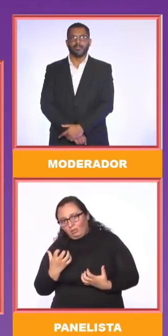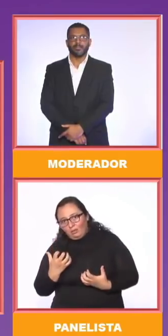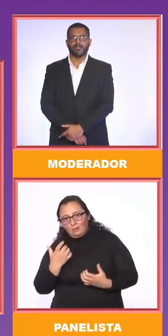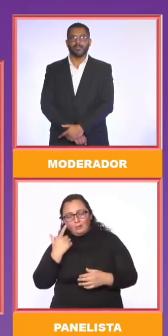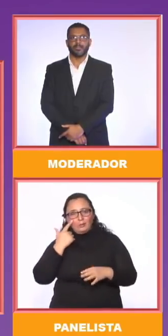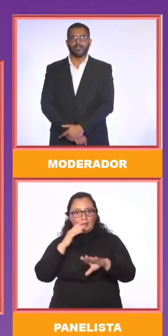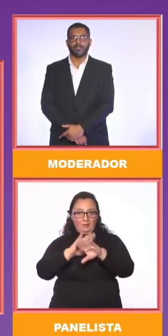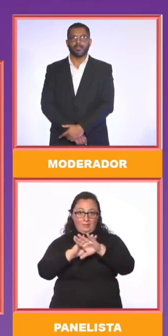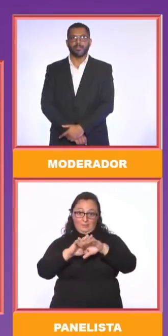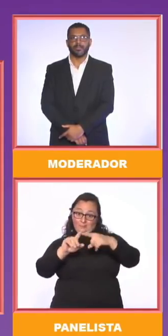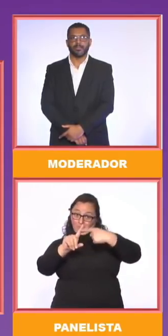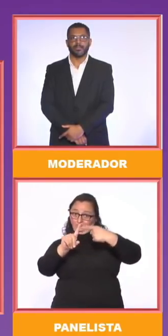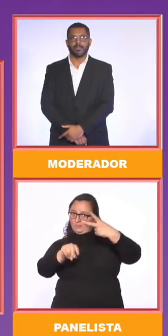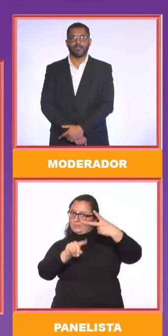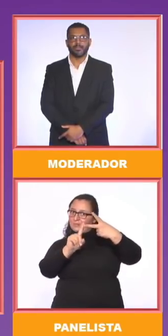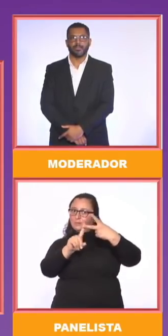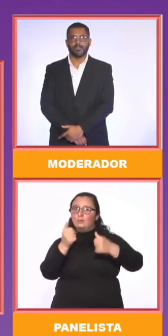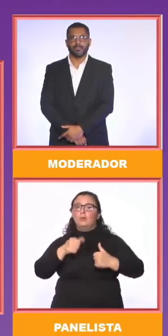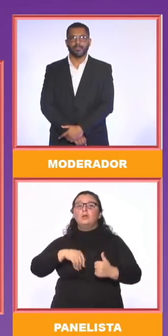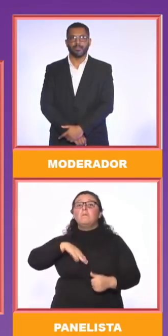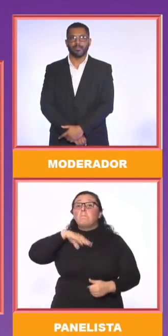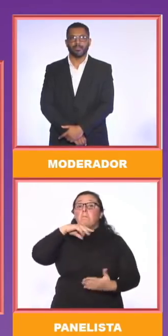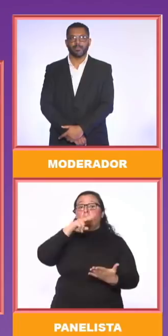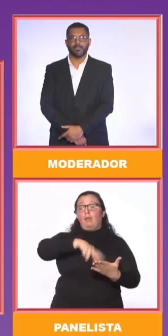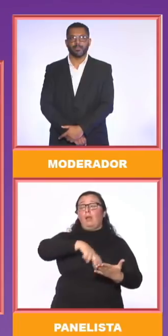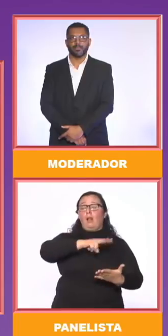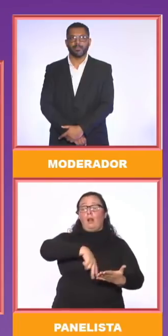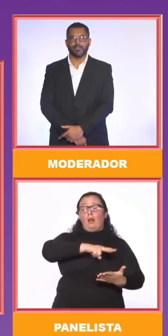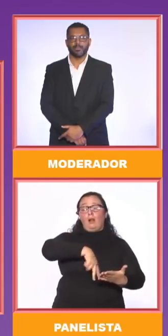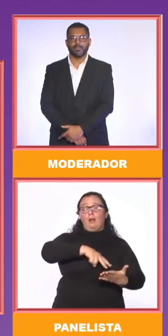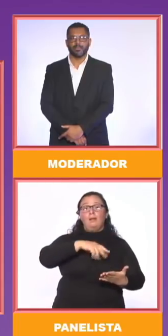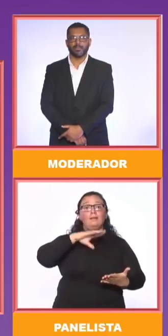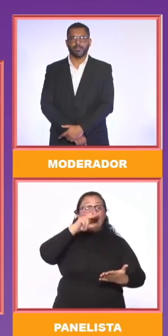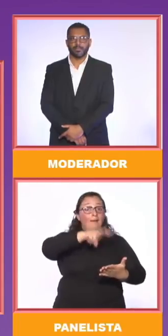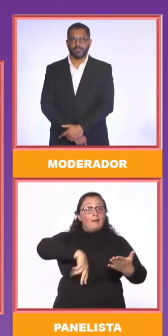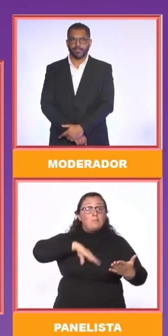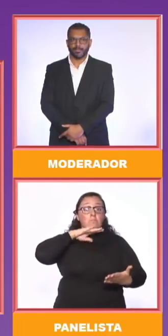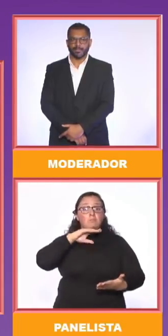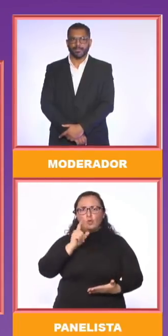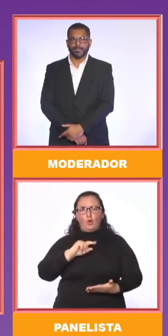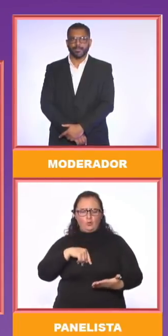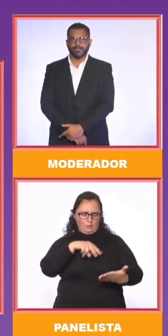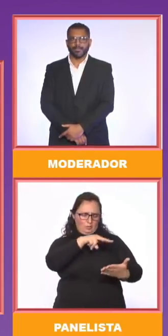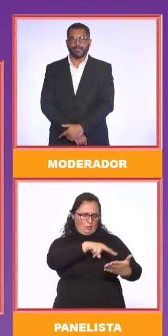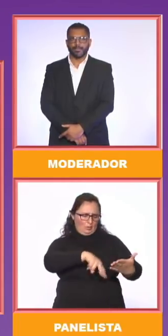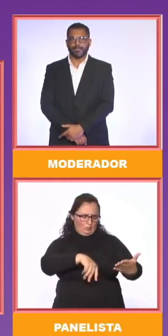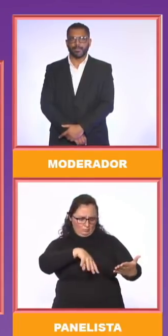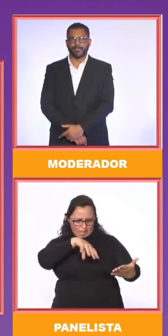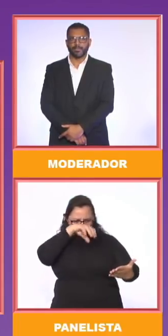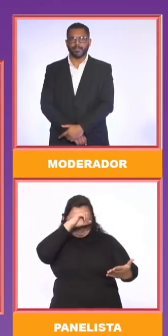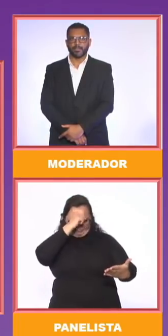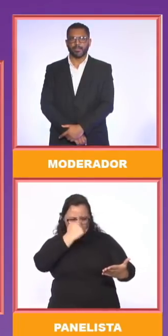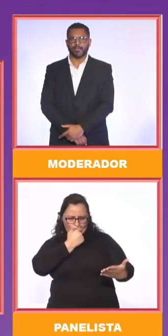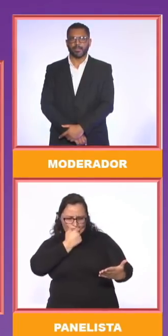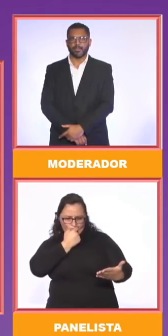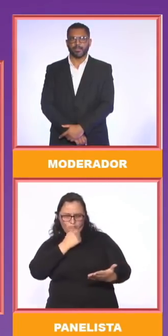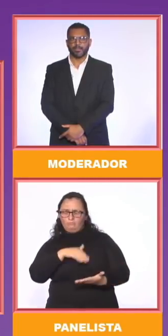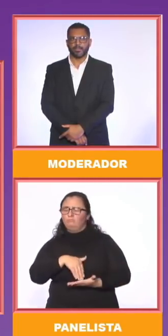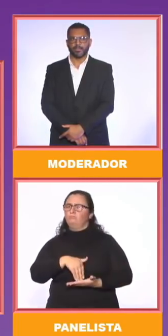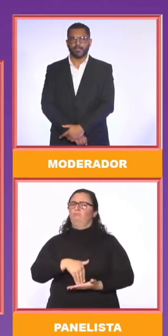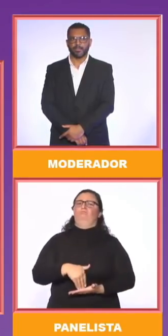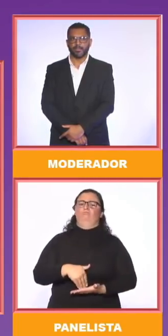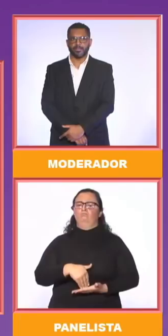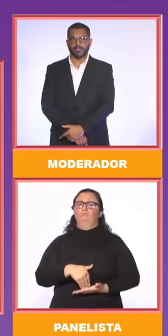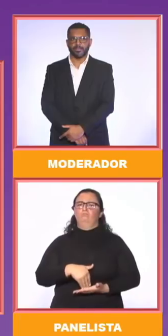de manera crítica. Y en eso sí estamos... Porque los niños leen. Sí. Pero nos falta que lean